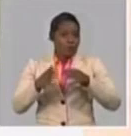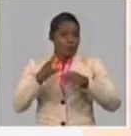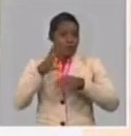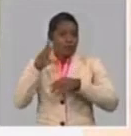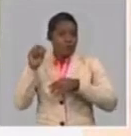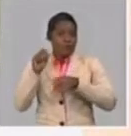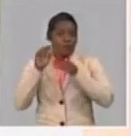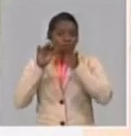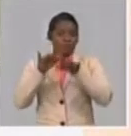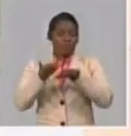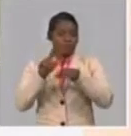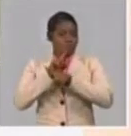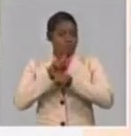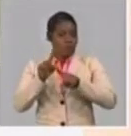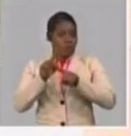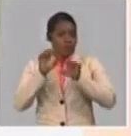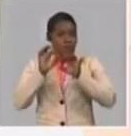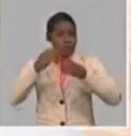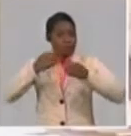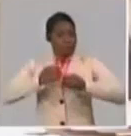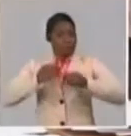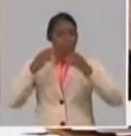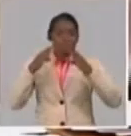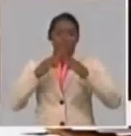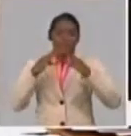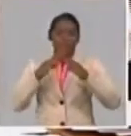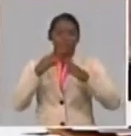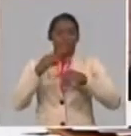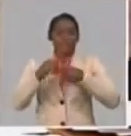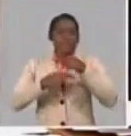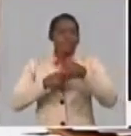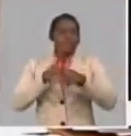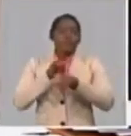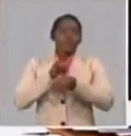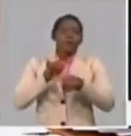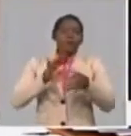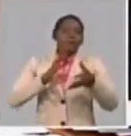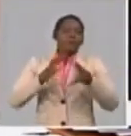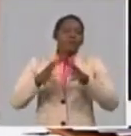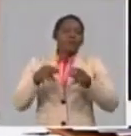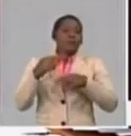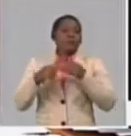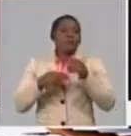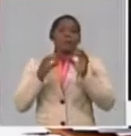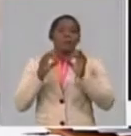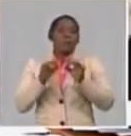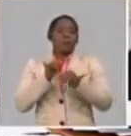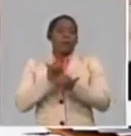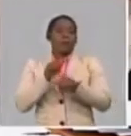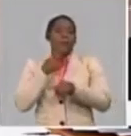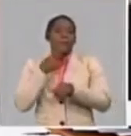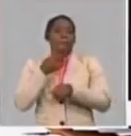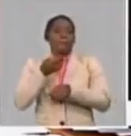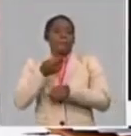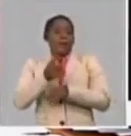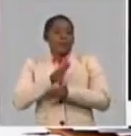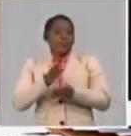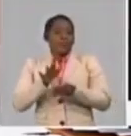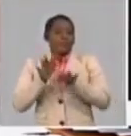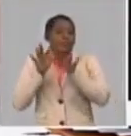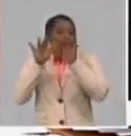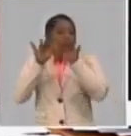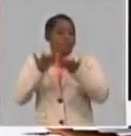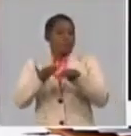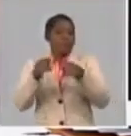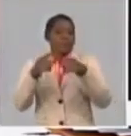el primero de mayo, donde estaremos haciendo pases virtuales como si estuviéramos desarrollando el primero de mayo a varias provincias y